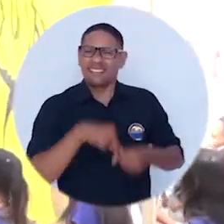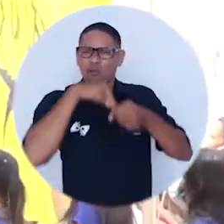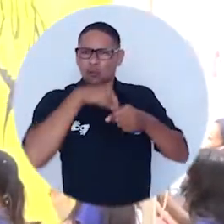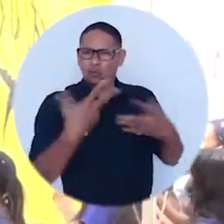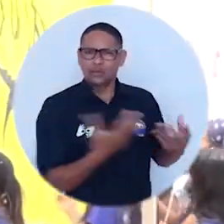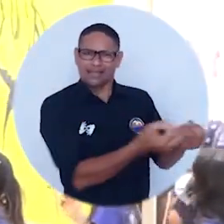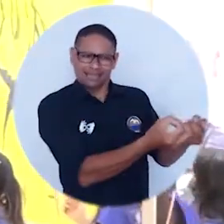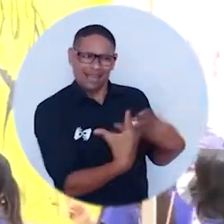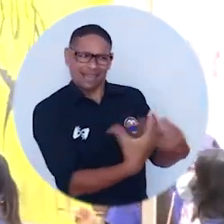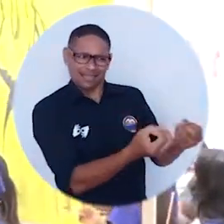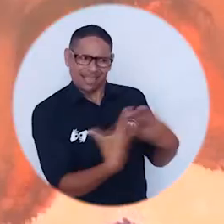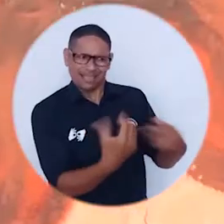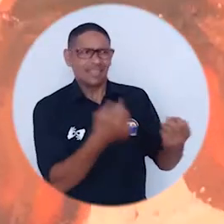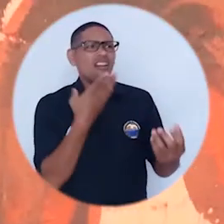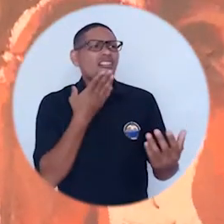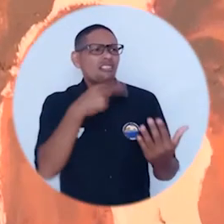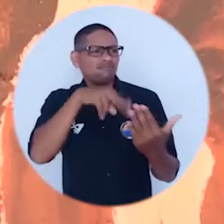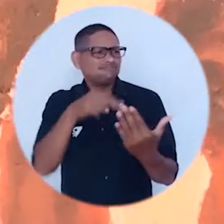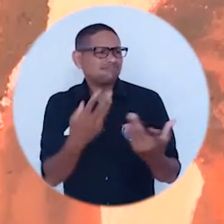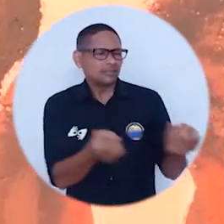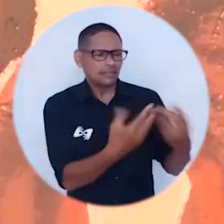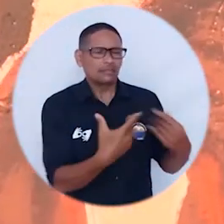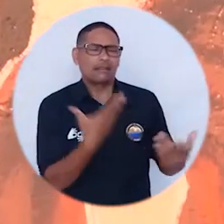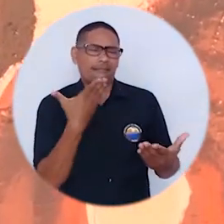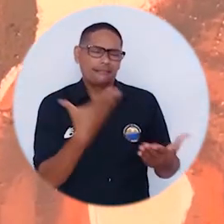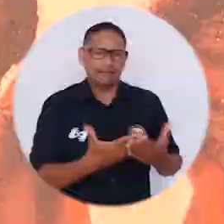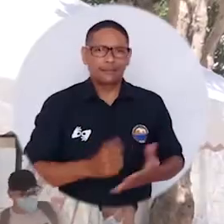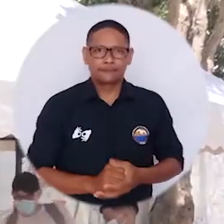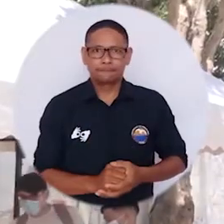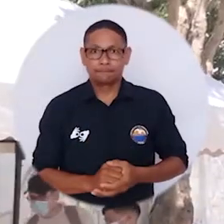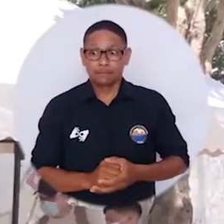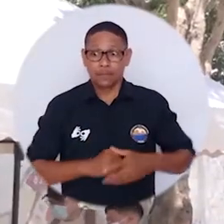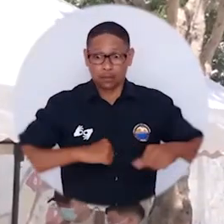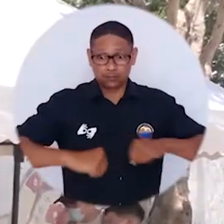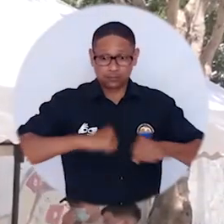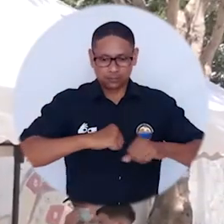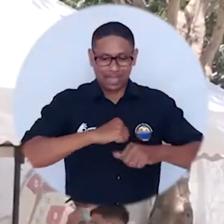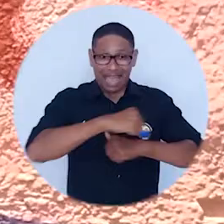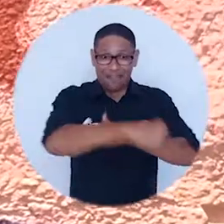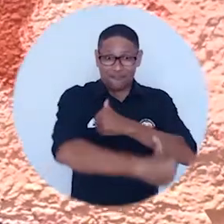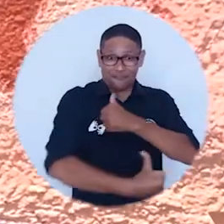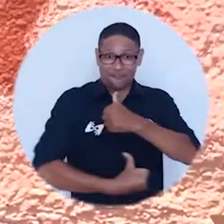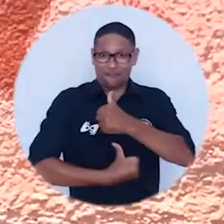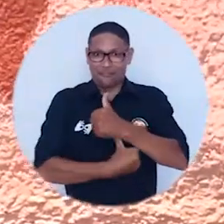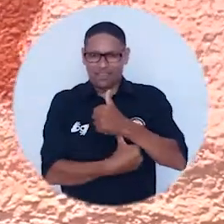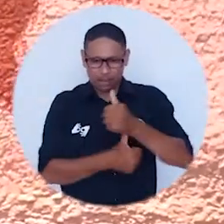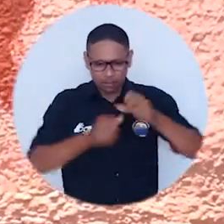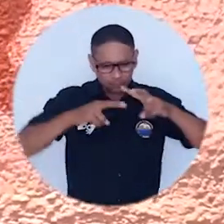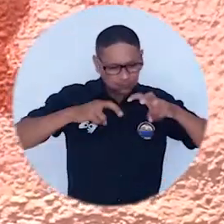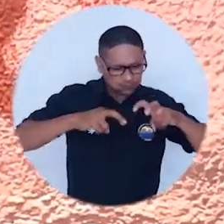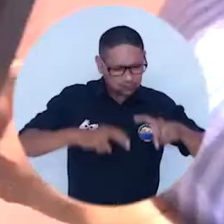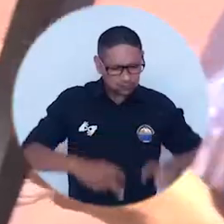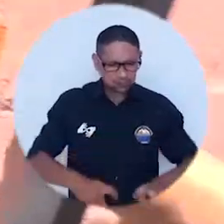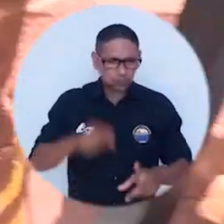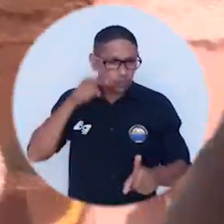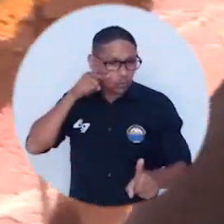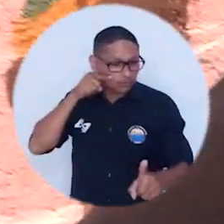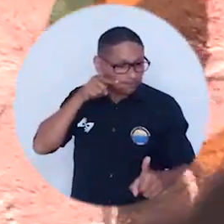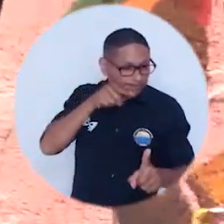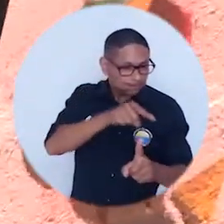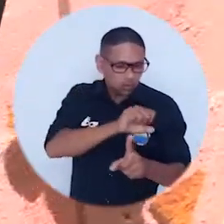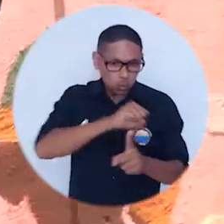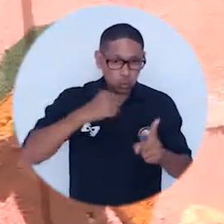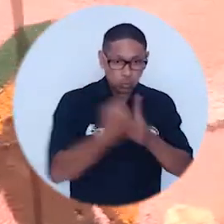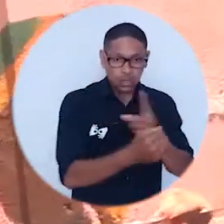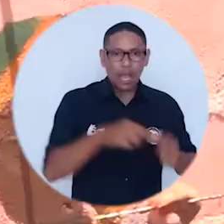con todos los recursos y materiales para realizar estos bellos murales. La actividad apoyada por la Vicerrectoría de Extensión y Proyección